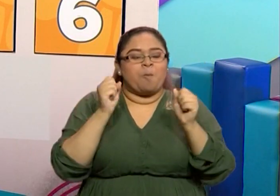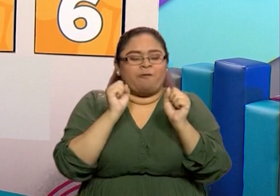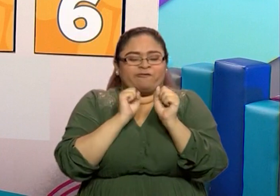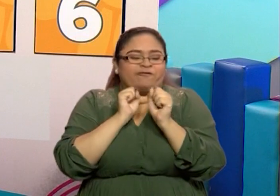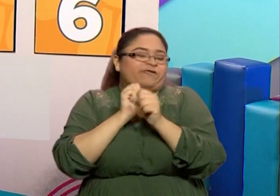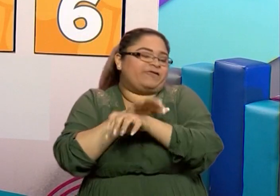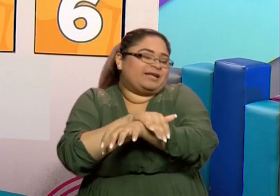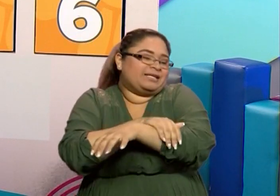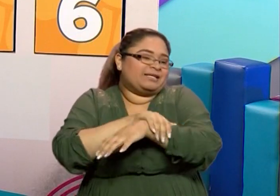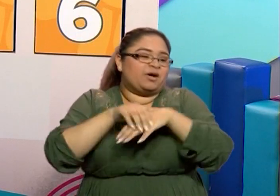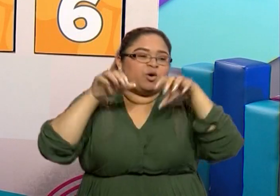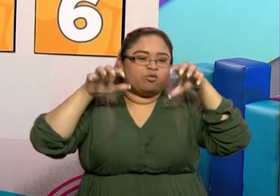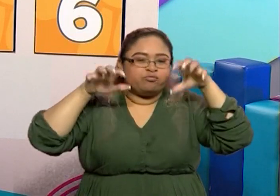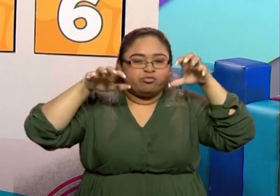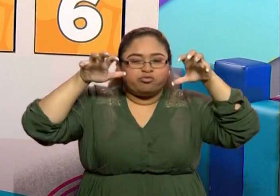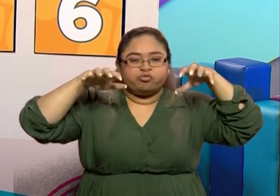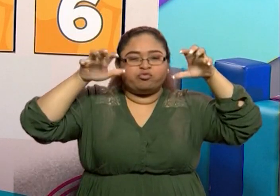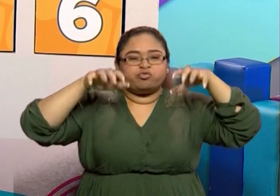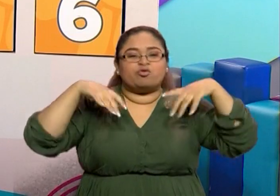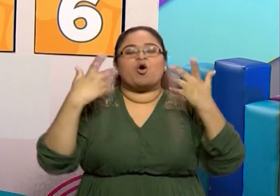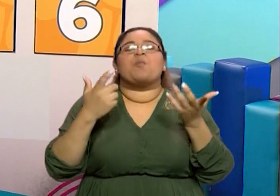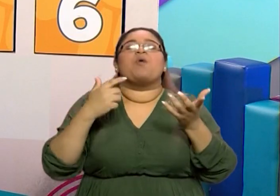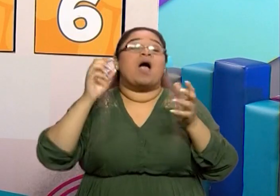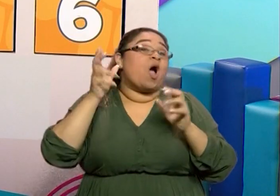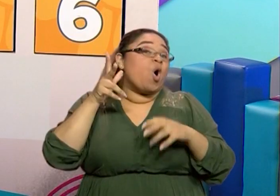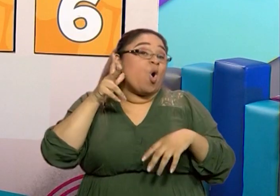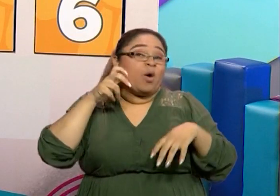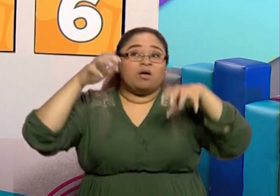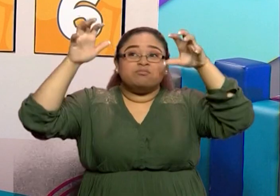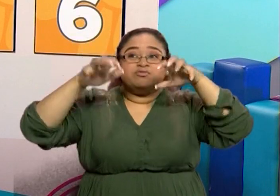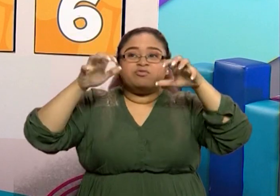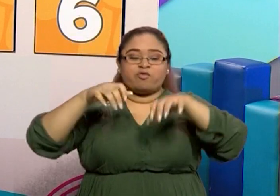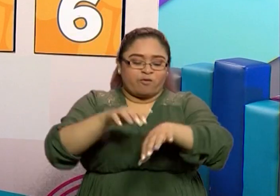este pequeño frío que nos da ganas de acostarnos a dormir?